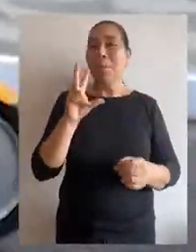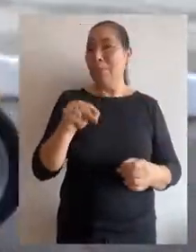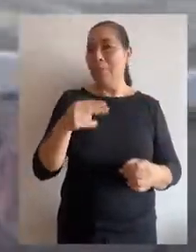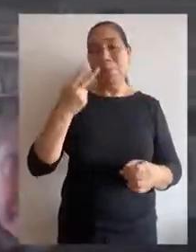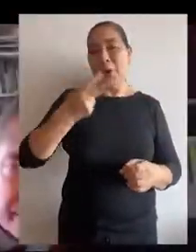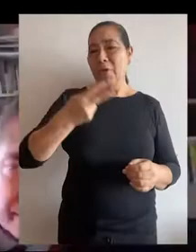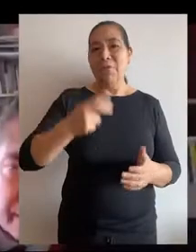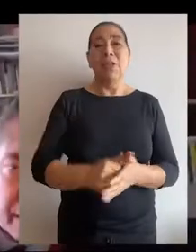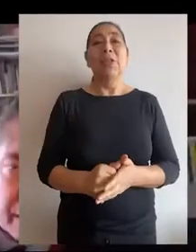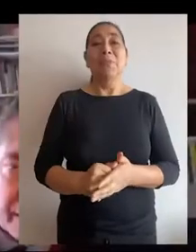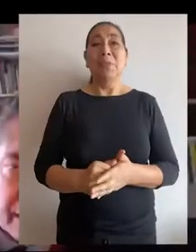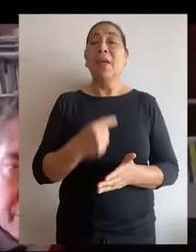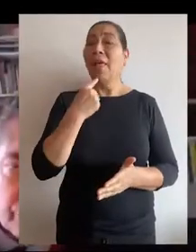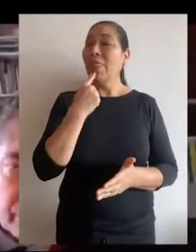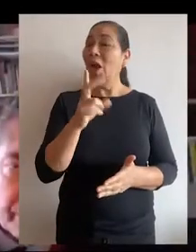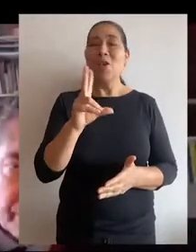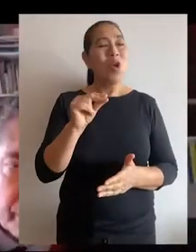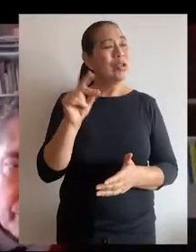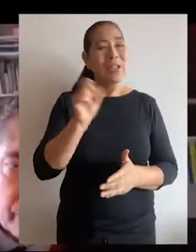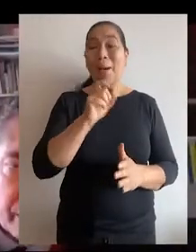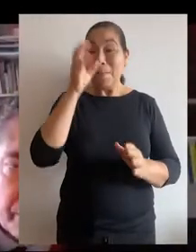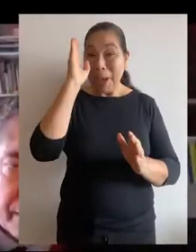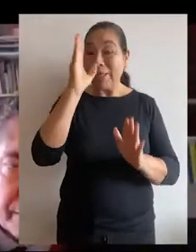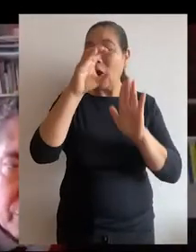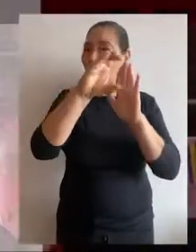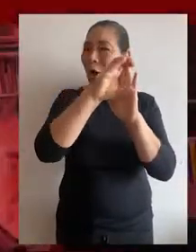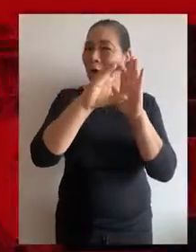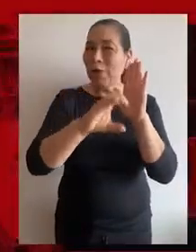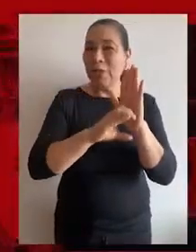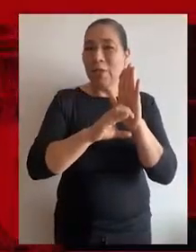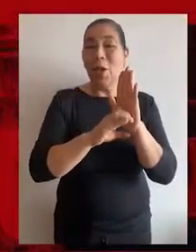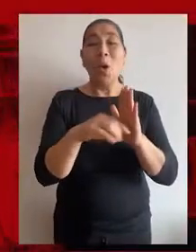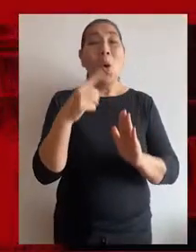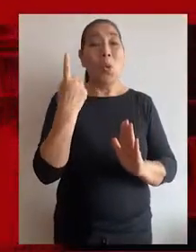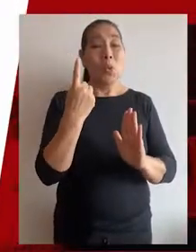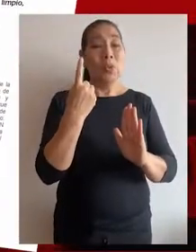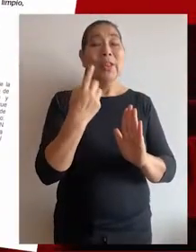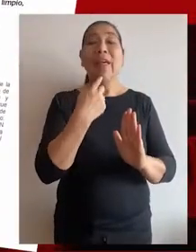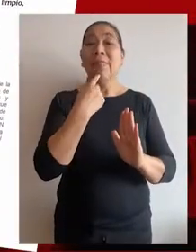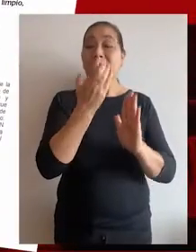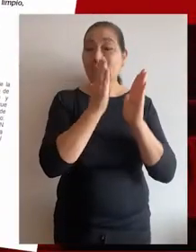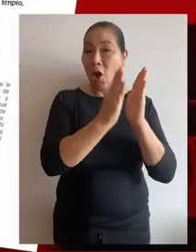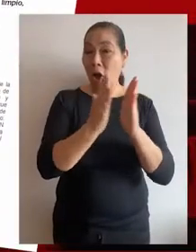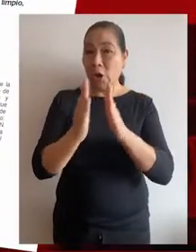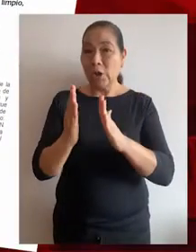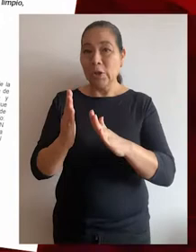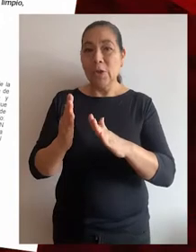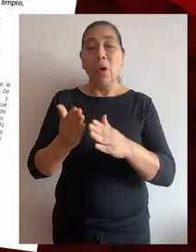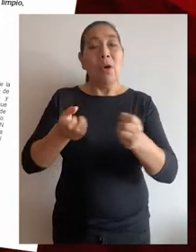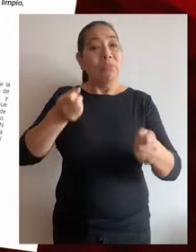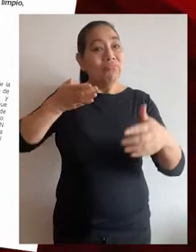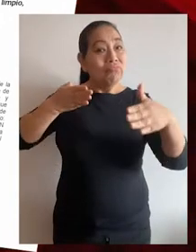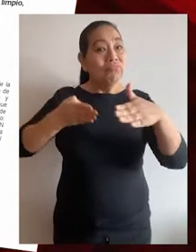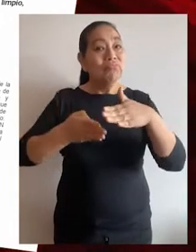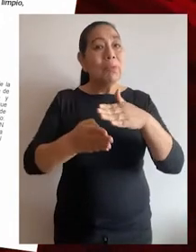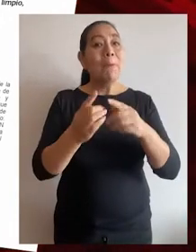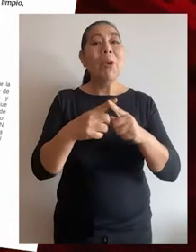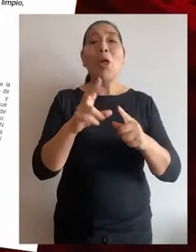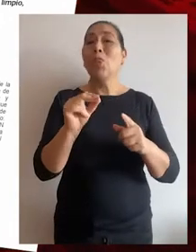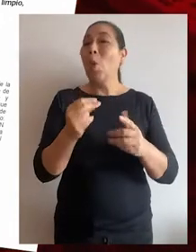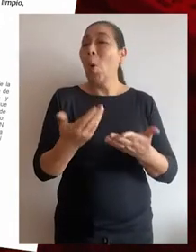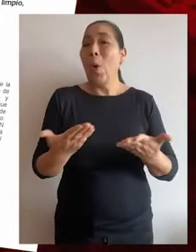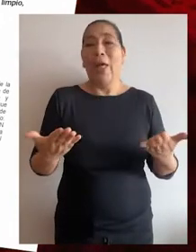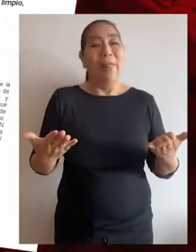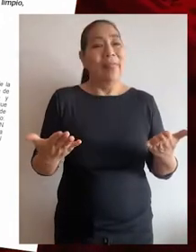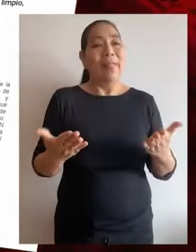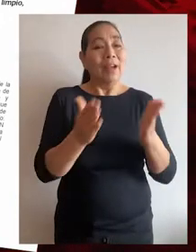expresas. Además, el colegiado declaró inconstitucional el extremo del artículo 1 de la referida ordenanza sobre las vías expresas,